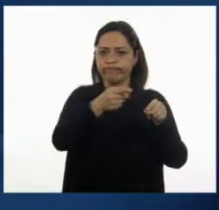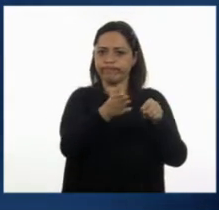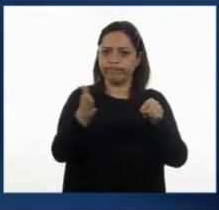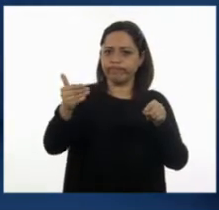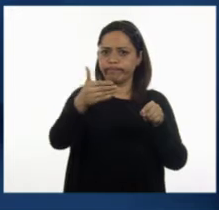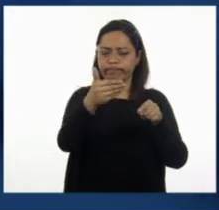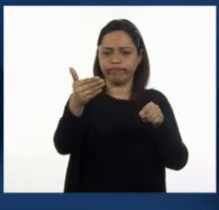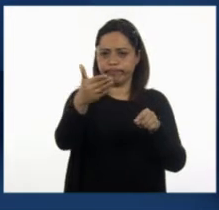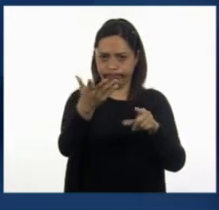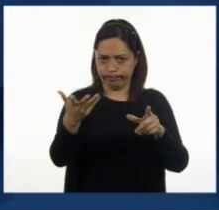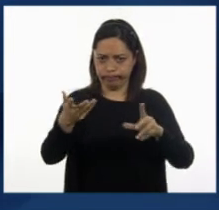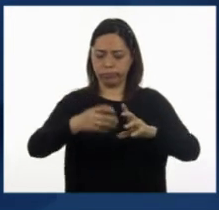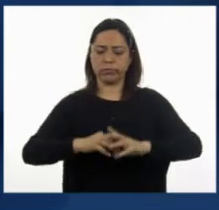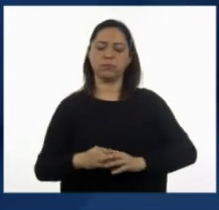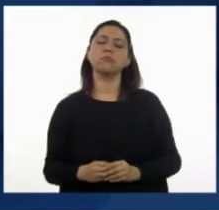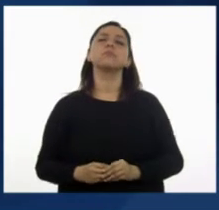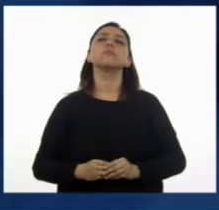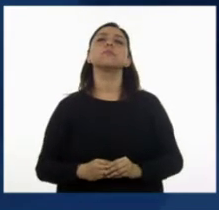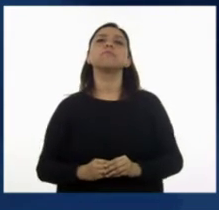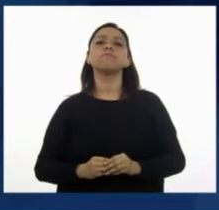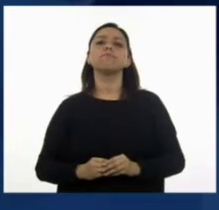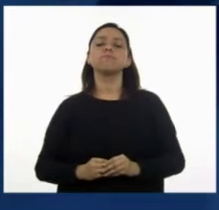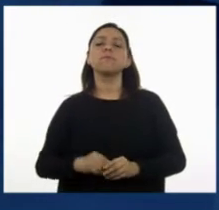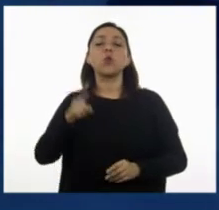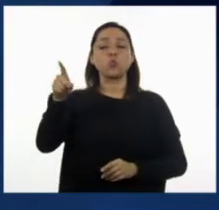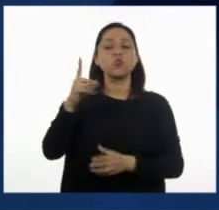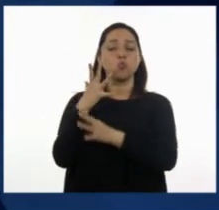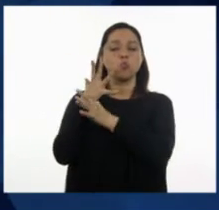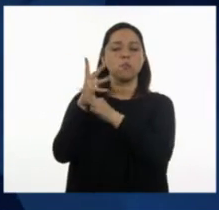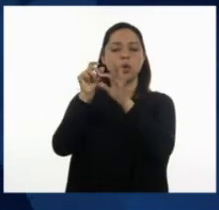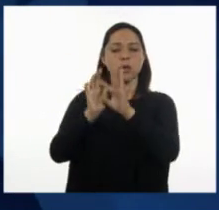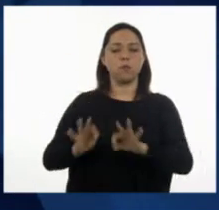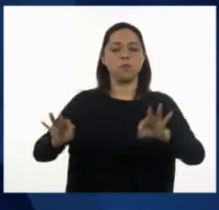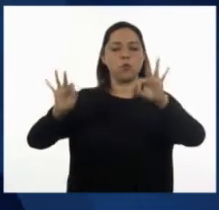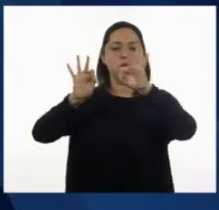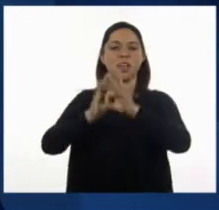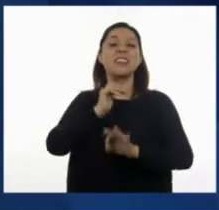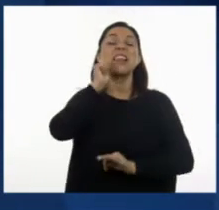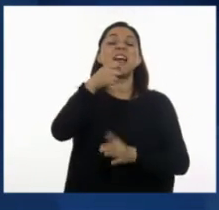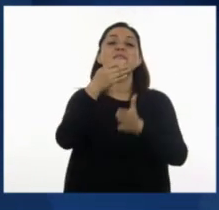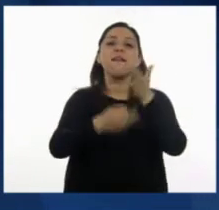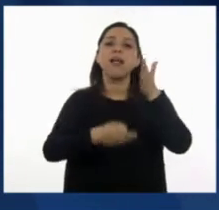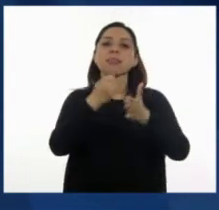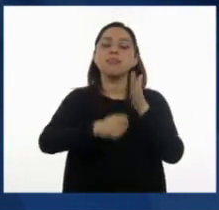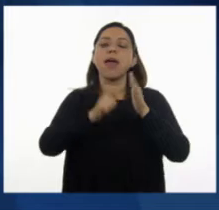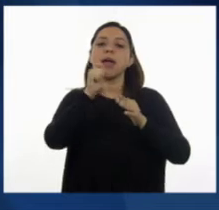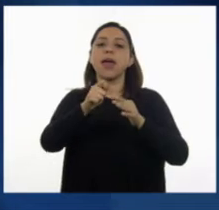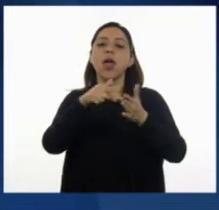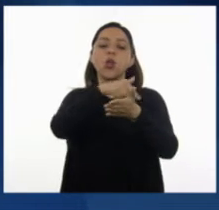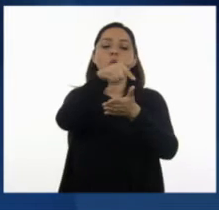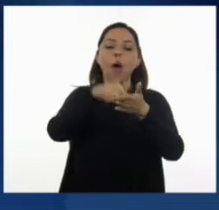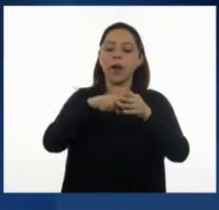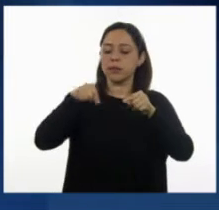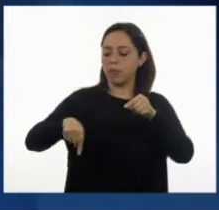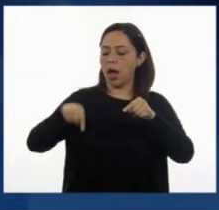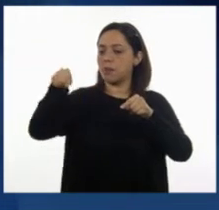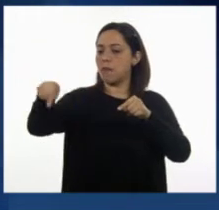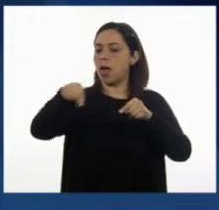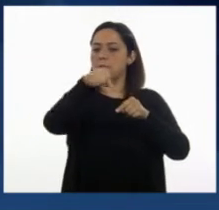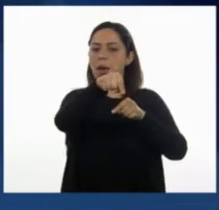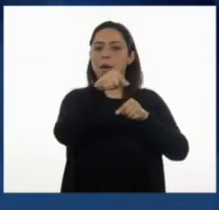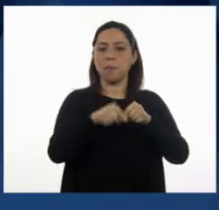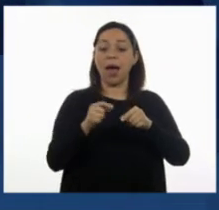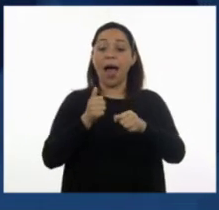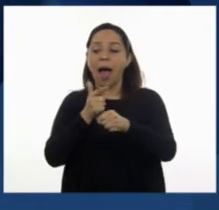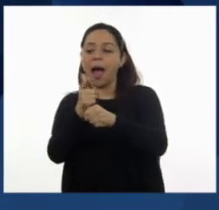dentro del mismo. Además, señalas algo muy importante. Hace falta ubicar puntos de referencia reconocibles para